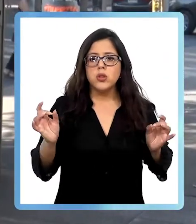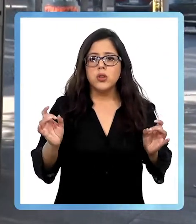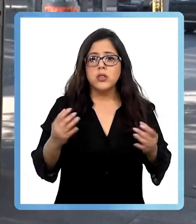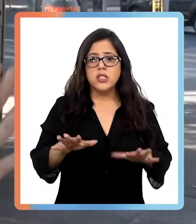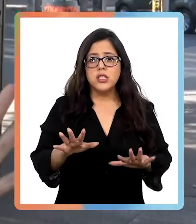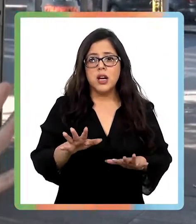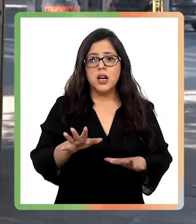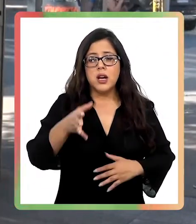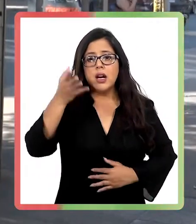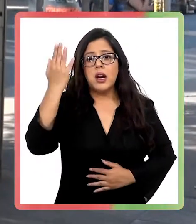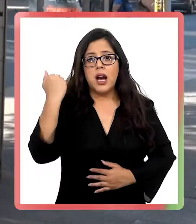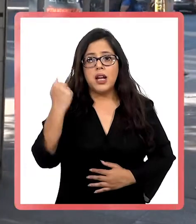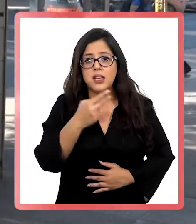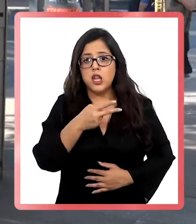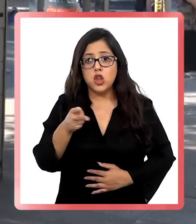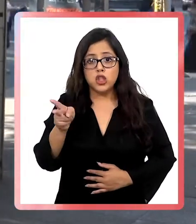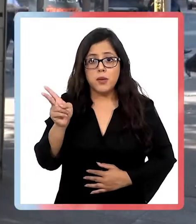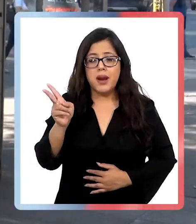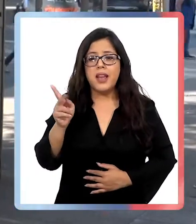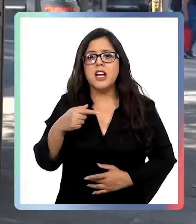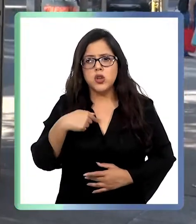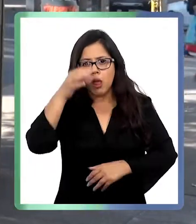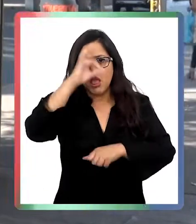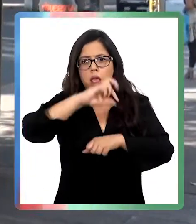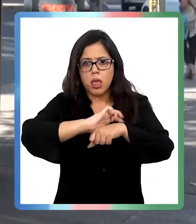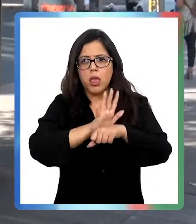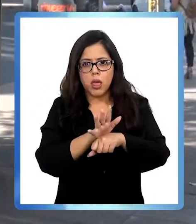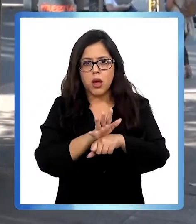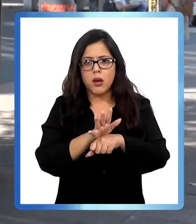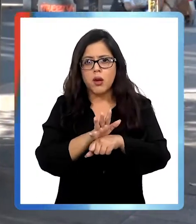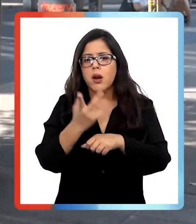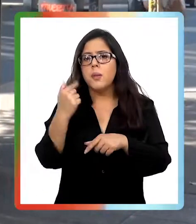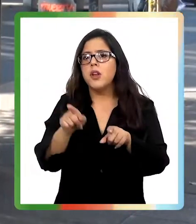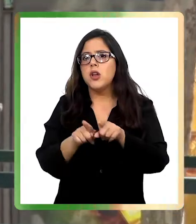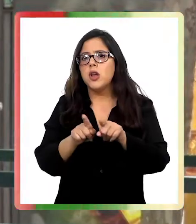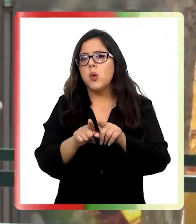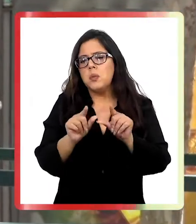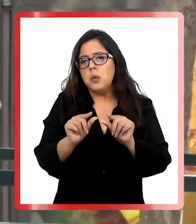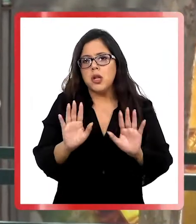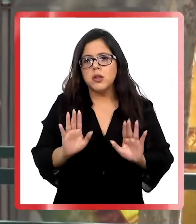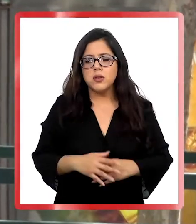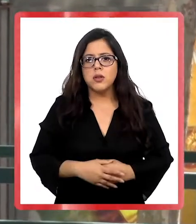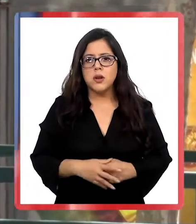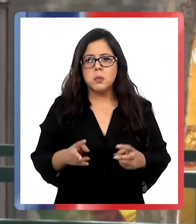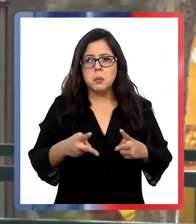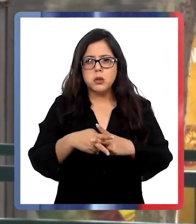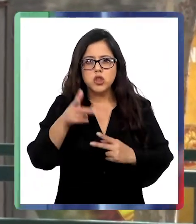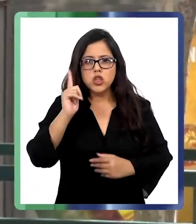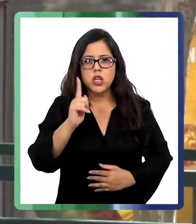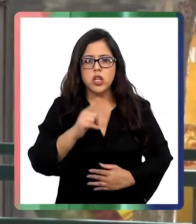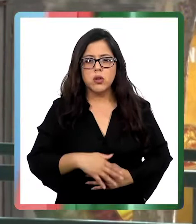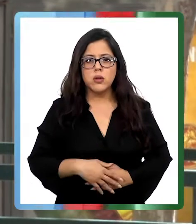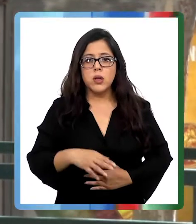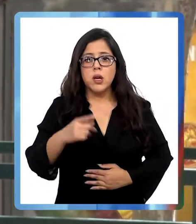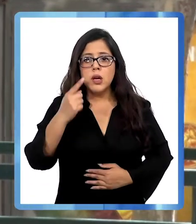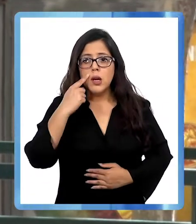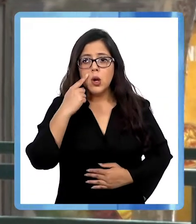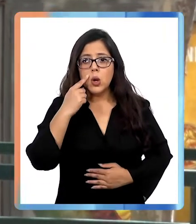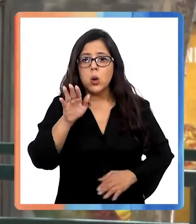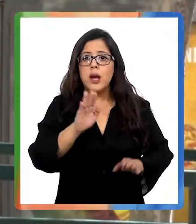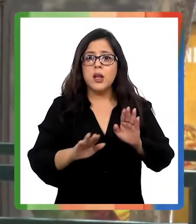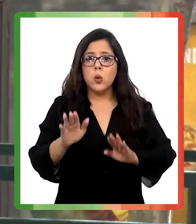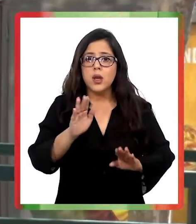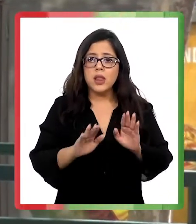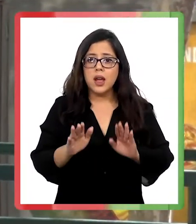semanas, pensé que jamás me iba a dar y me dio. Por lo momento siento que el aforo tiene que estar un poquito limitado, pero un poquito. Si lo complicado es que el cuidado de los legales públicos,